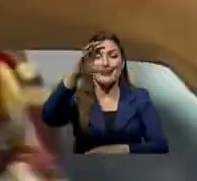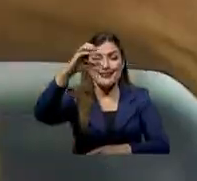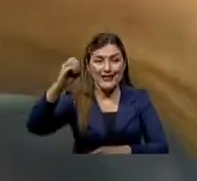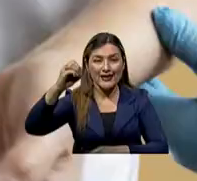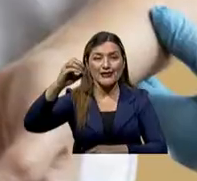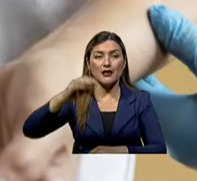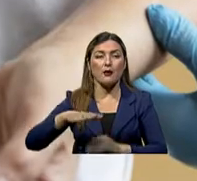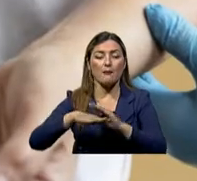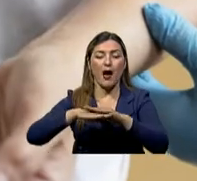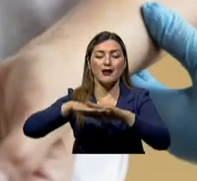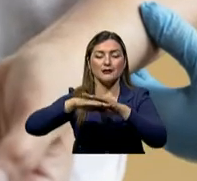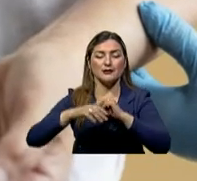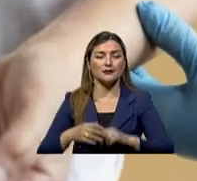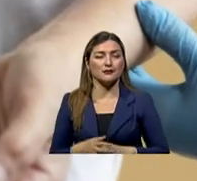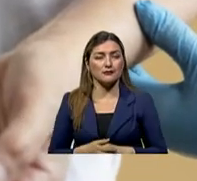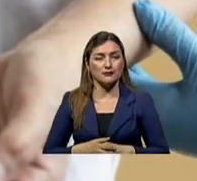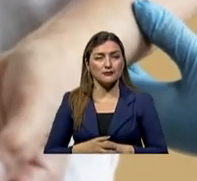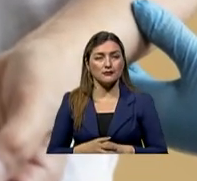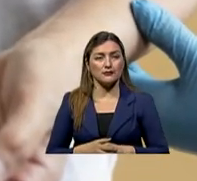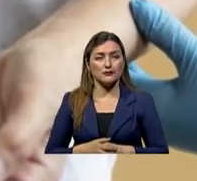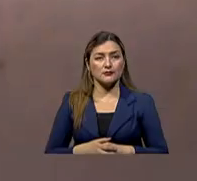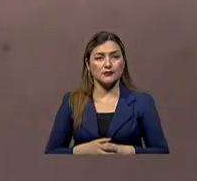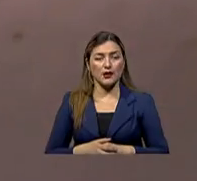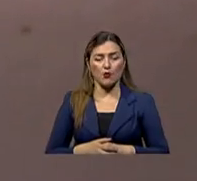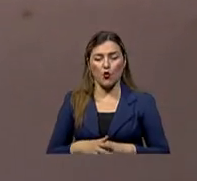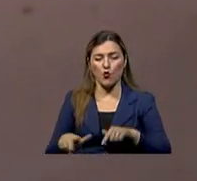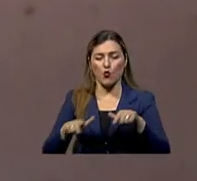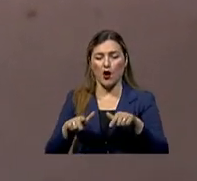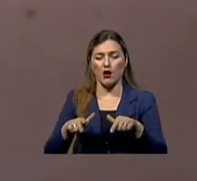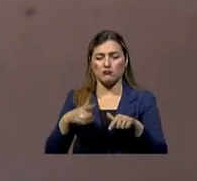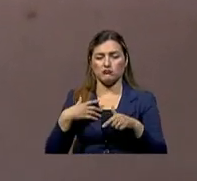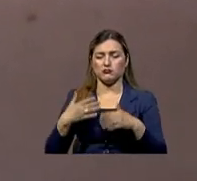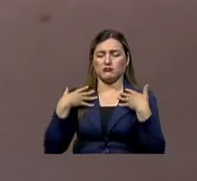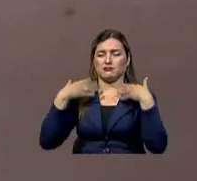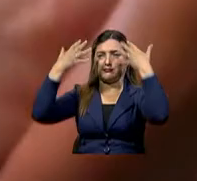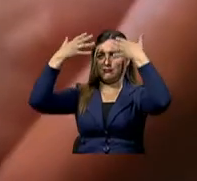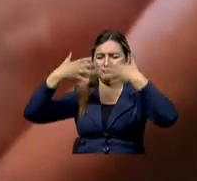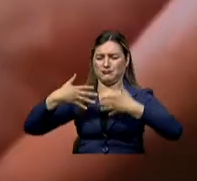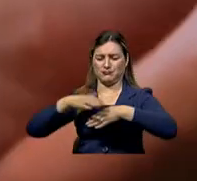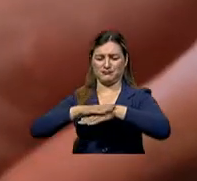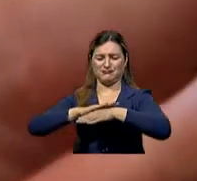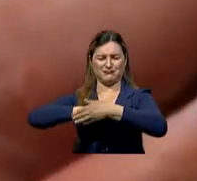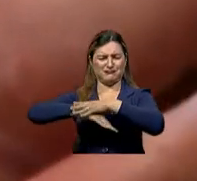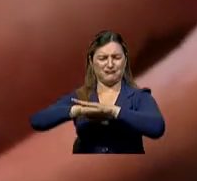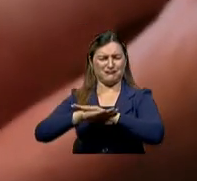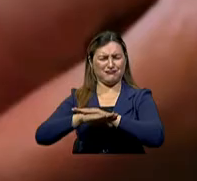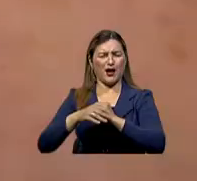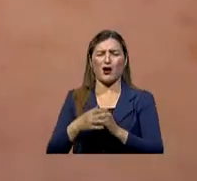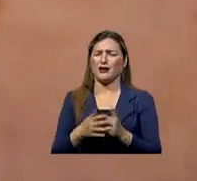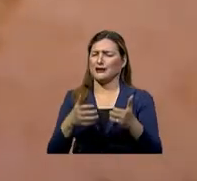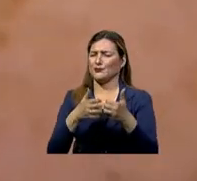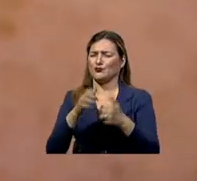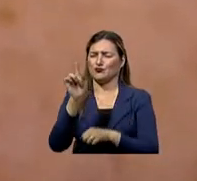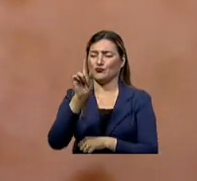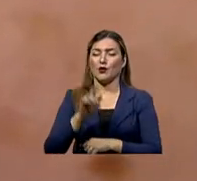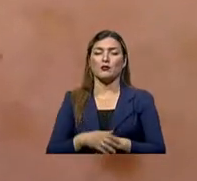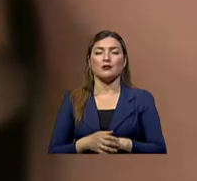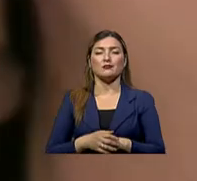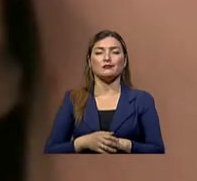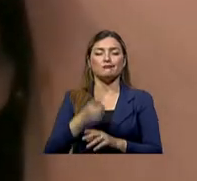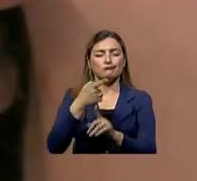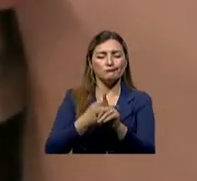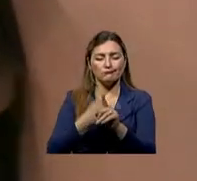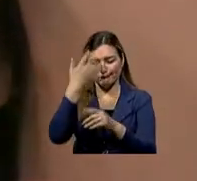mínimo. Evite las cámaras de bronceado. No olvide examinar su piel cada mes de pies a cabeza y consulte